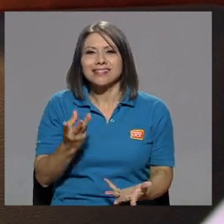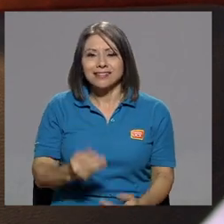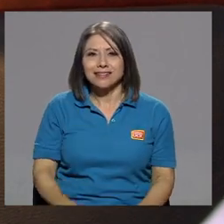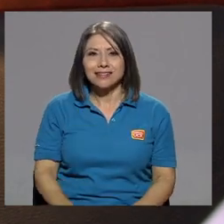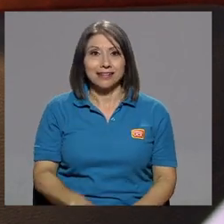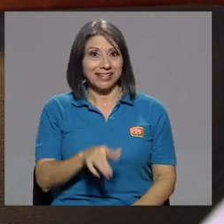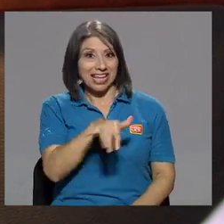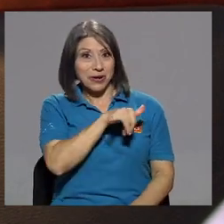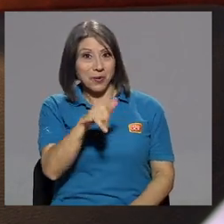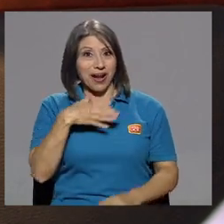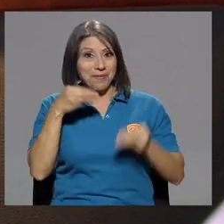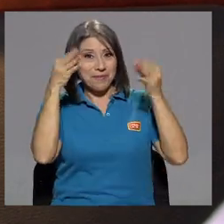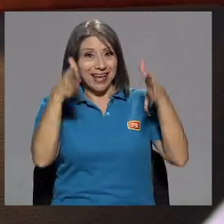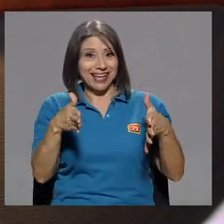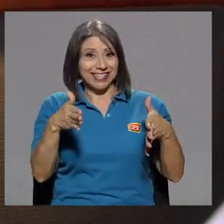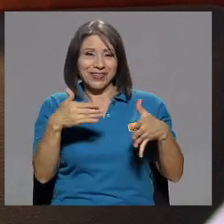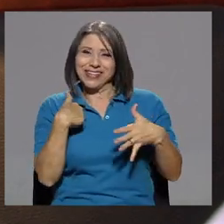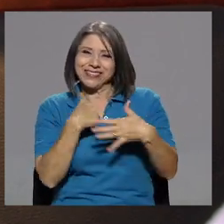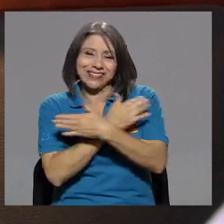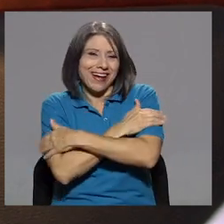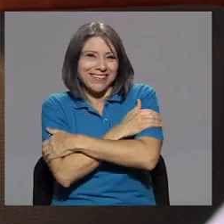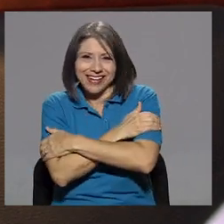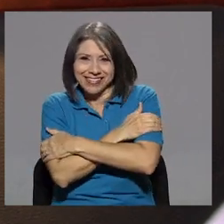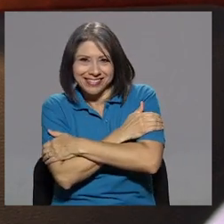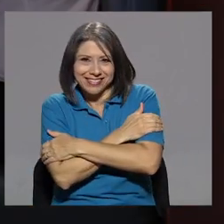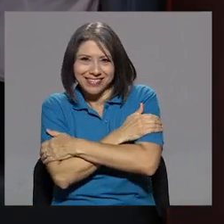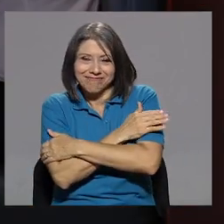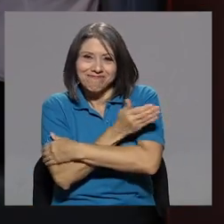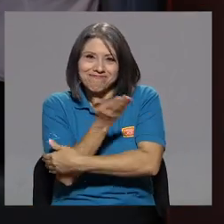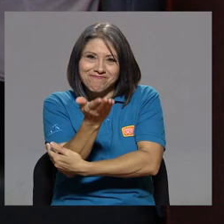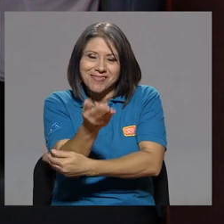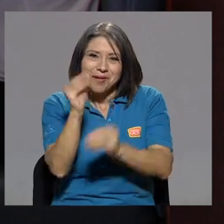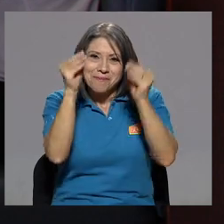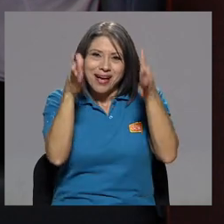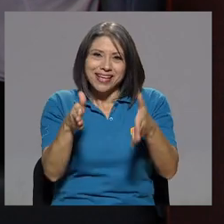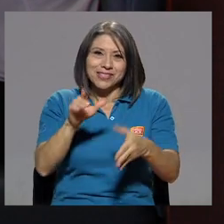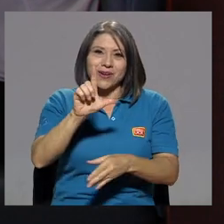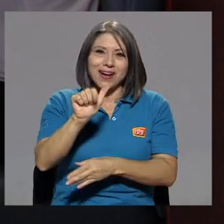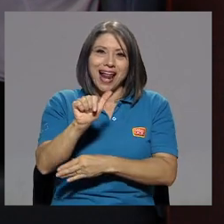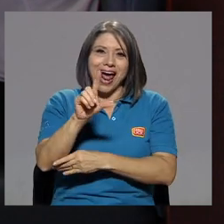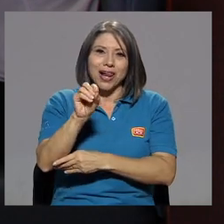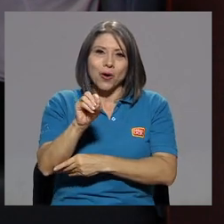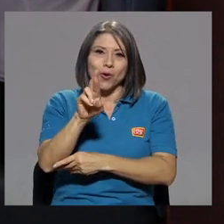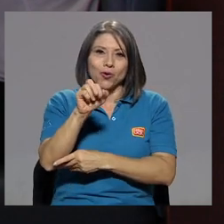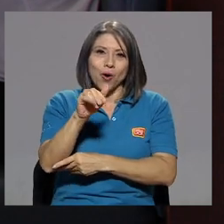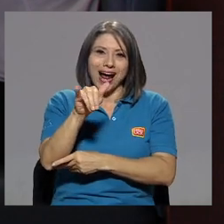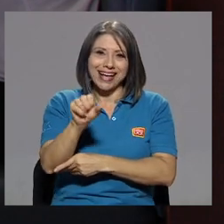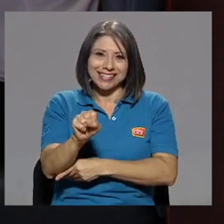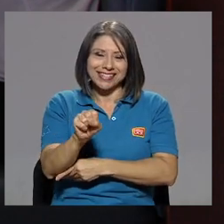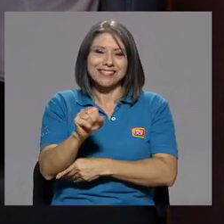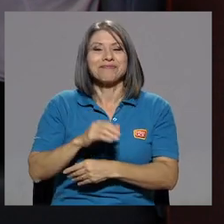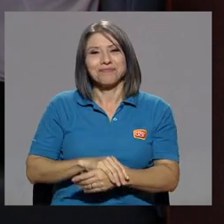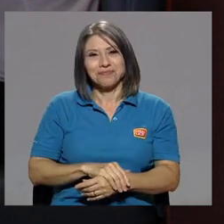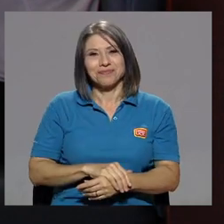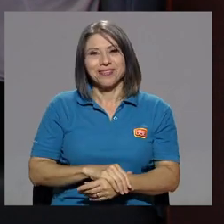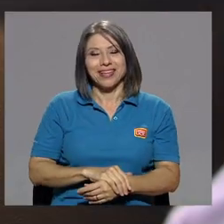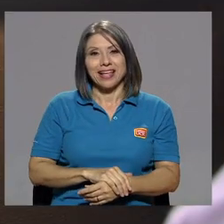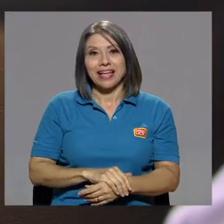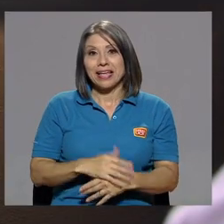Está igual a mi maestro, que le mando un abrazo a mi maestro. Lalo Rojas. Queríamos de cantar en